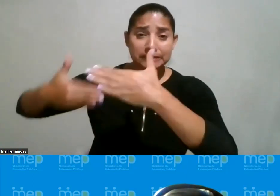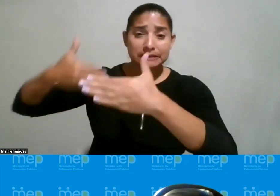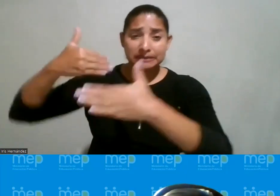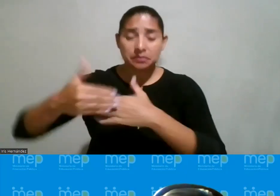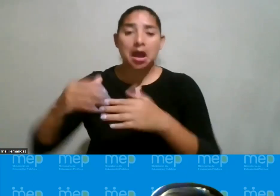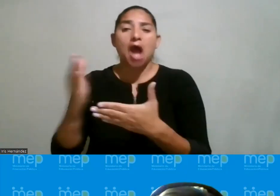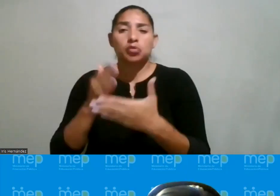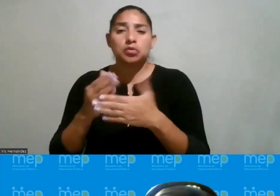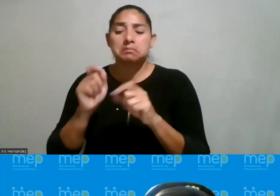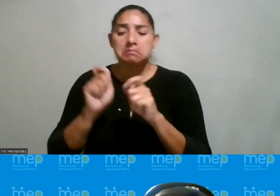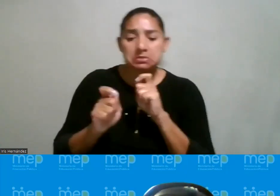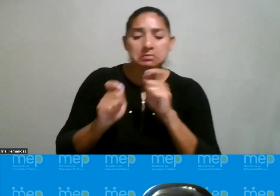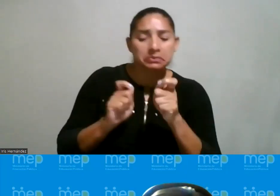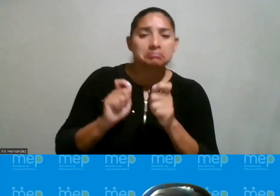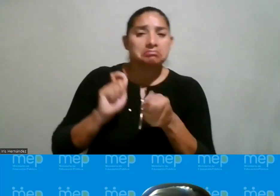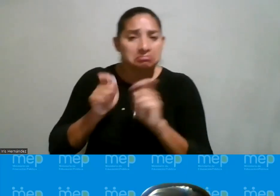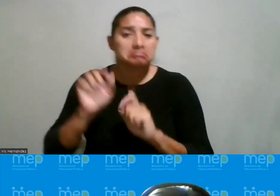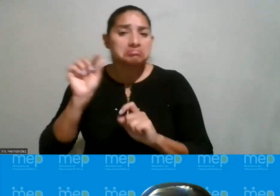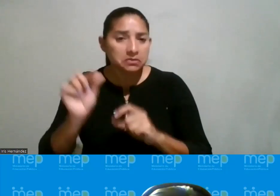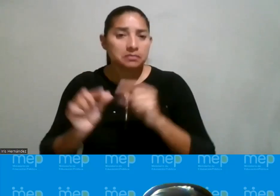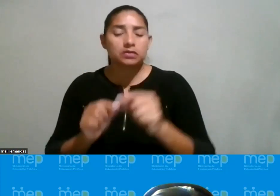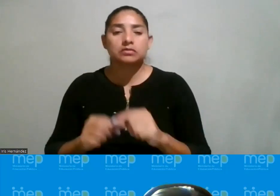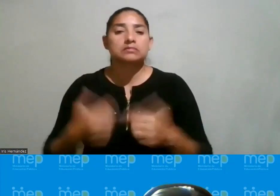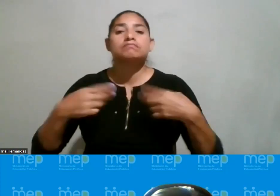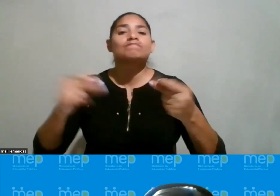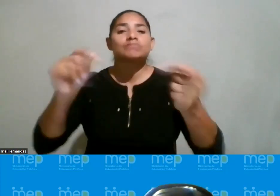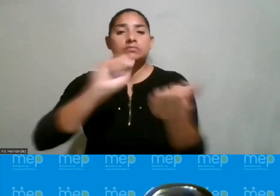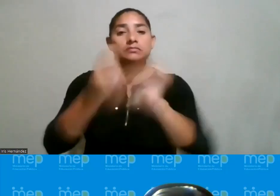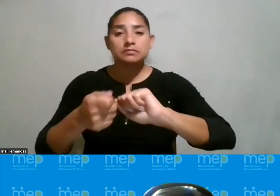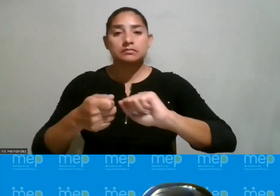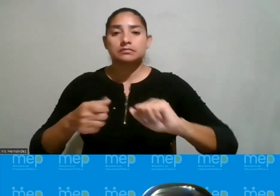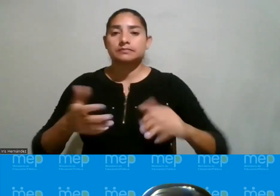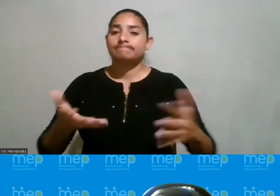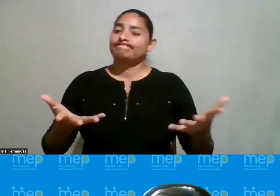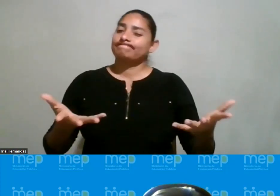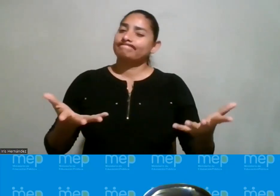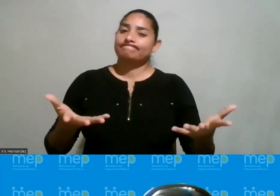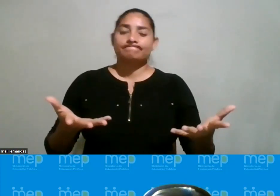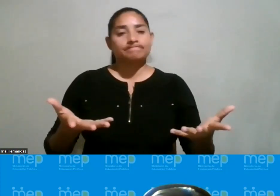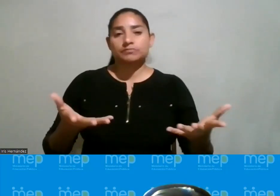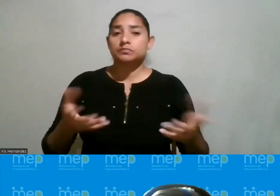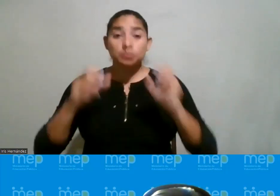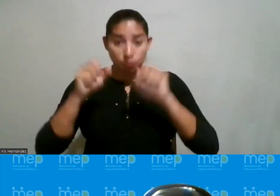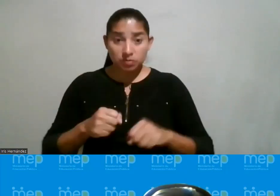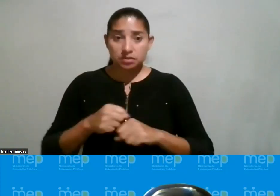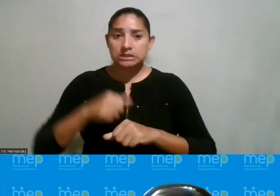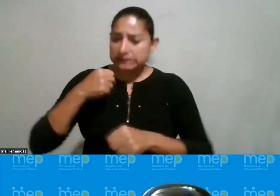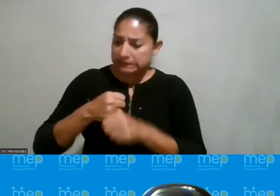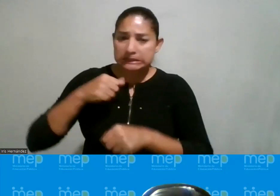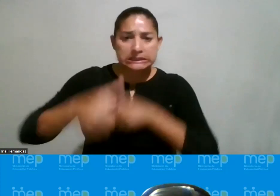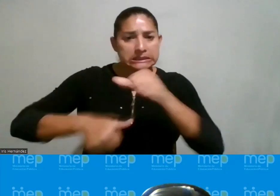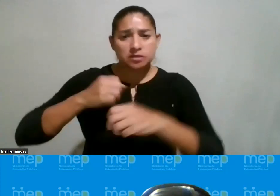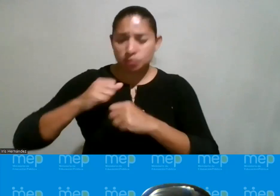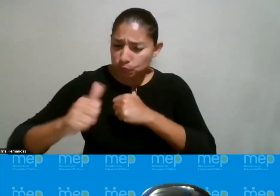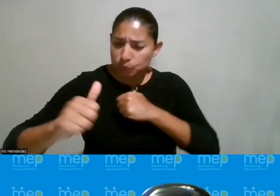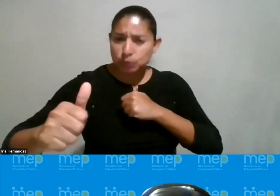excepciones de repente esperamos rápidamente cambie podemos hacer todo lo posible para acelerar el proceso